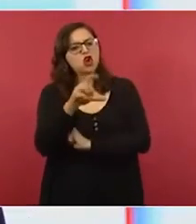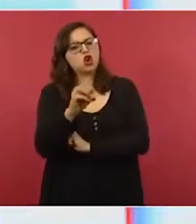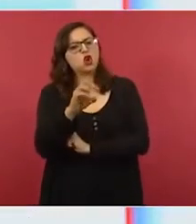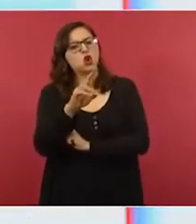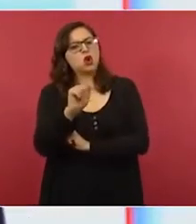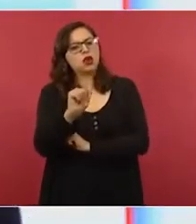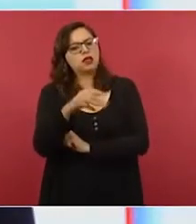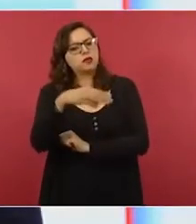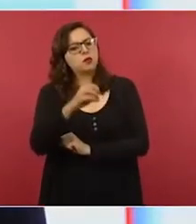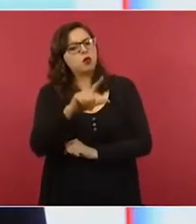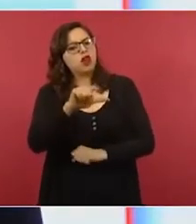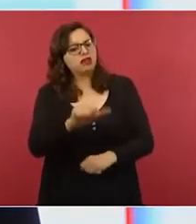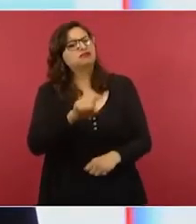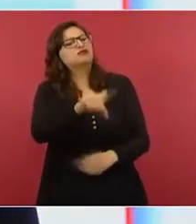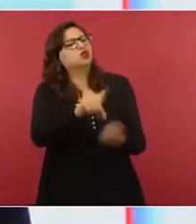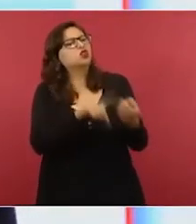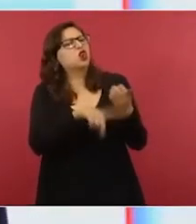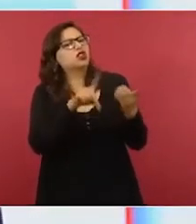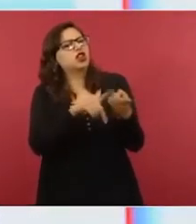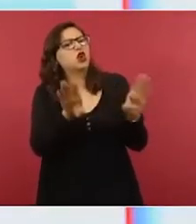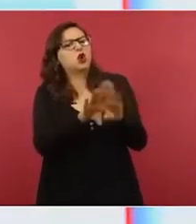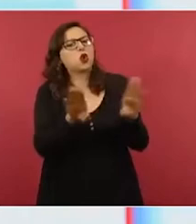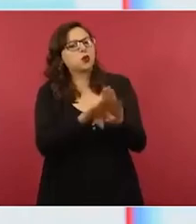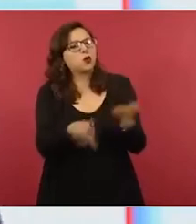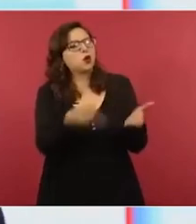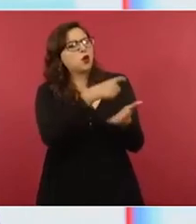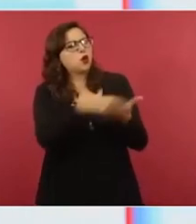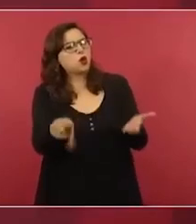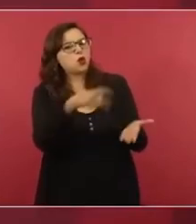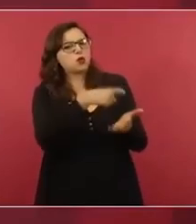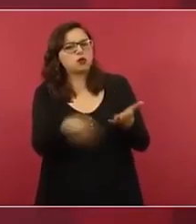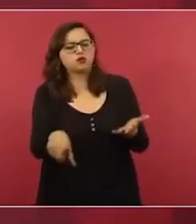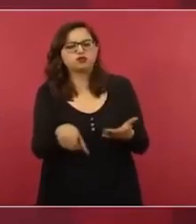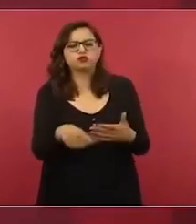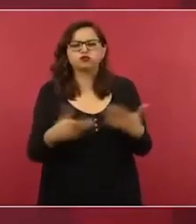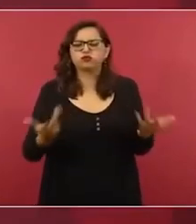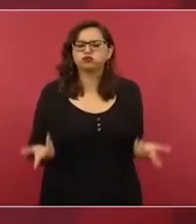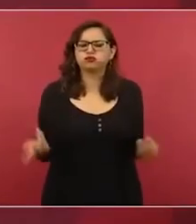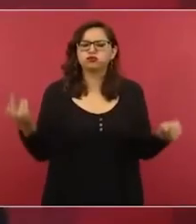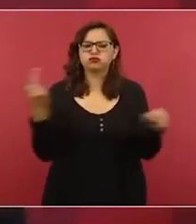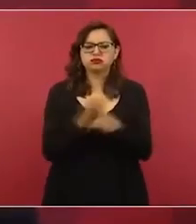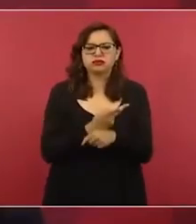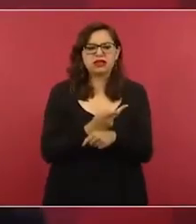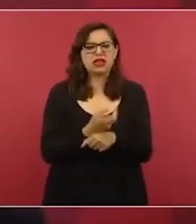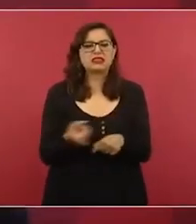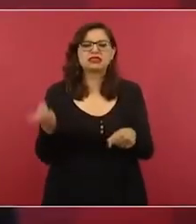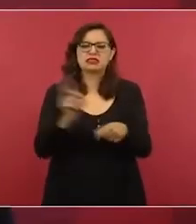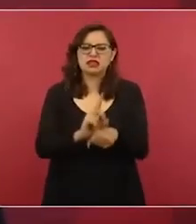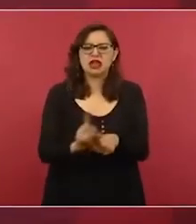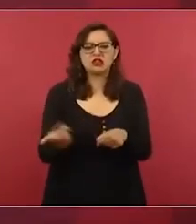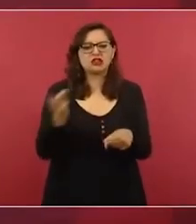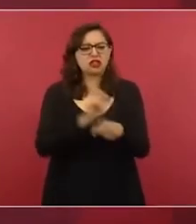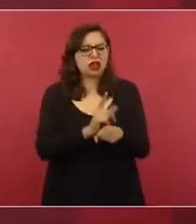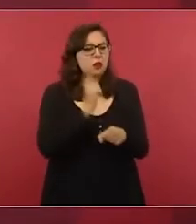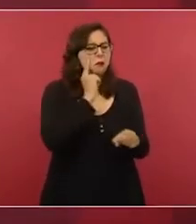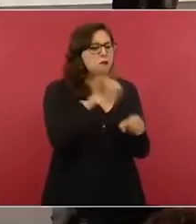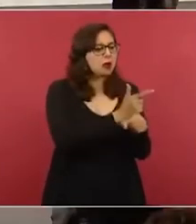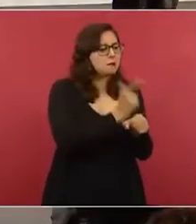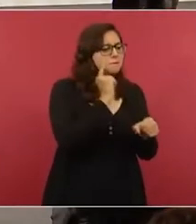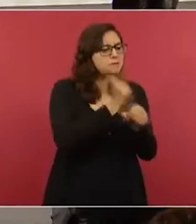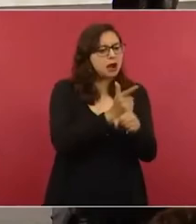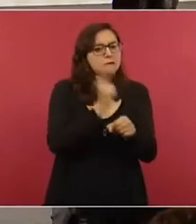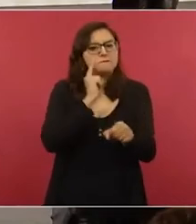algo sobre sus bienes, porque ya se parece al nopal, cada día le descubren nuevas propiedades.